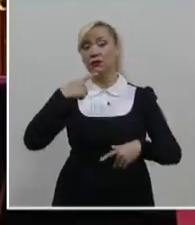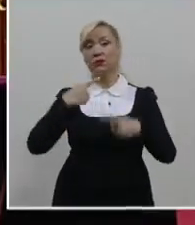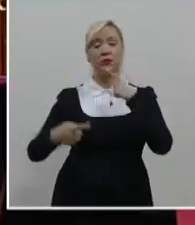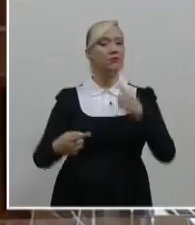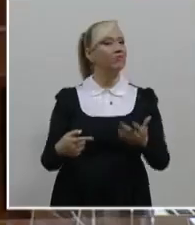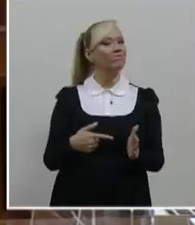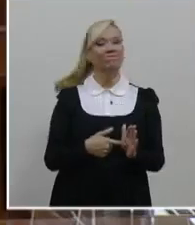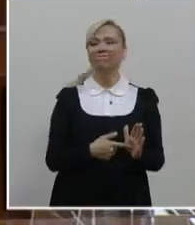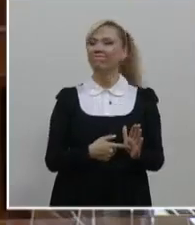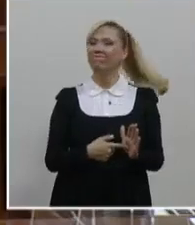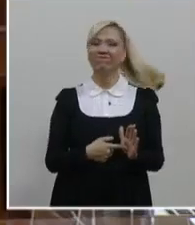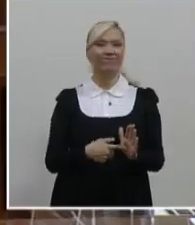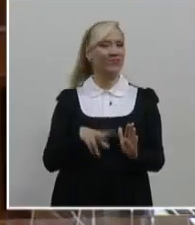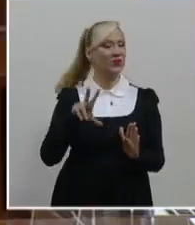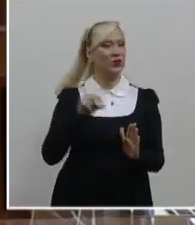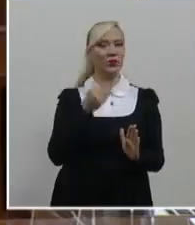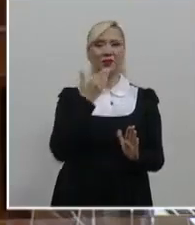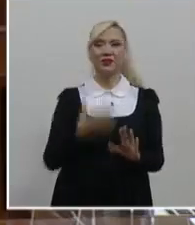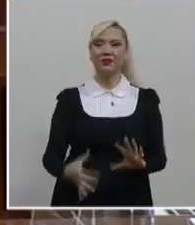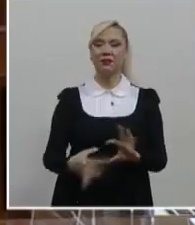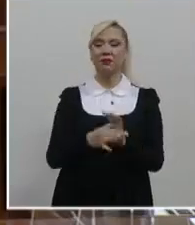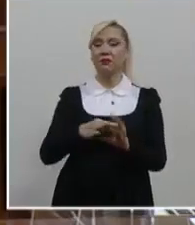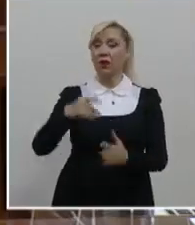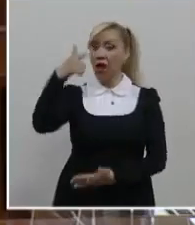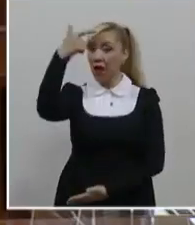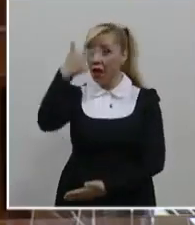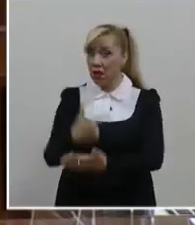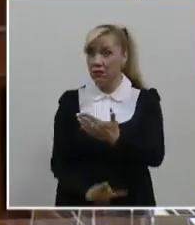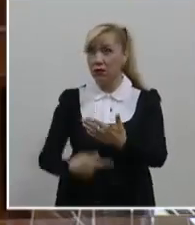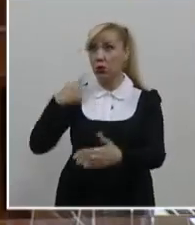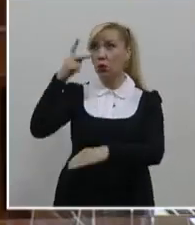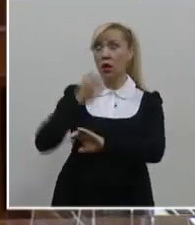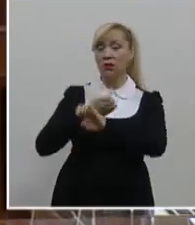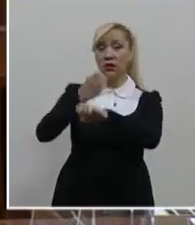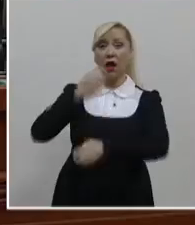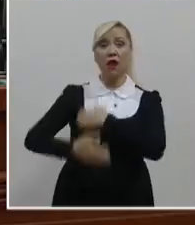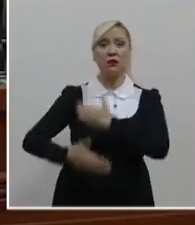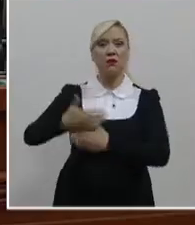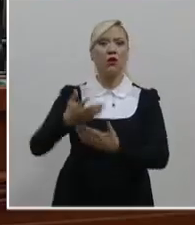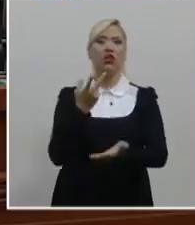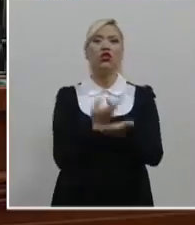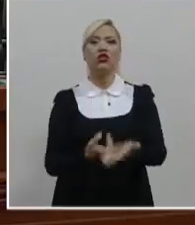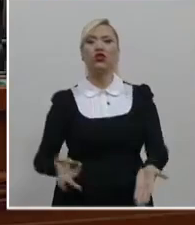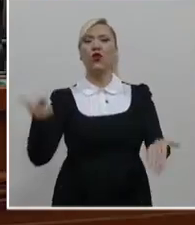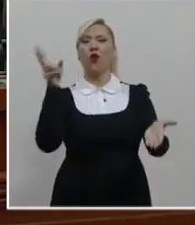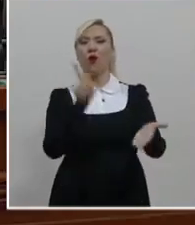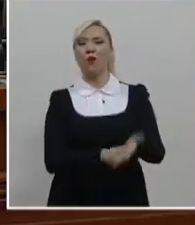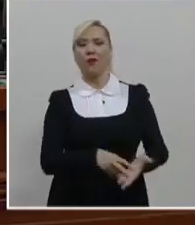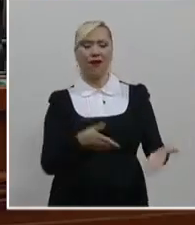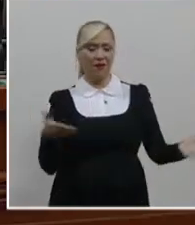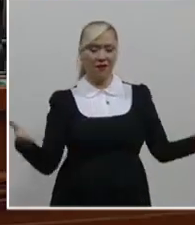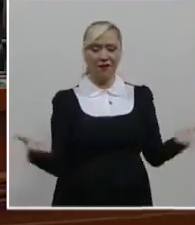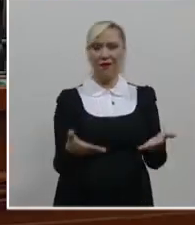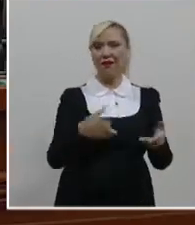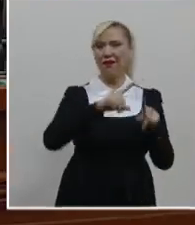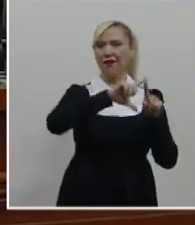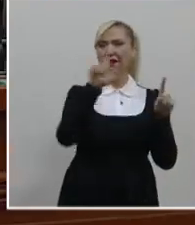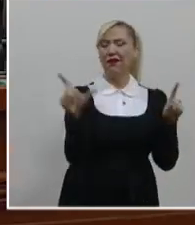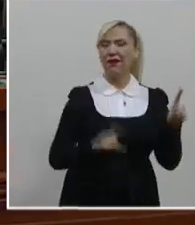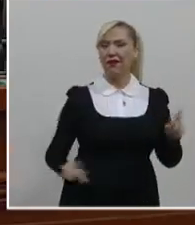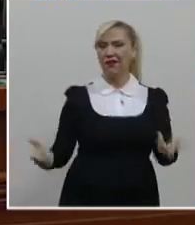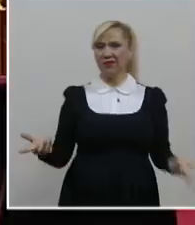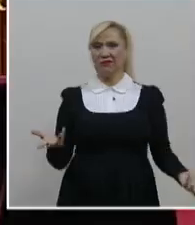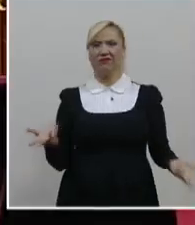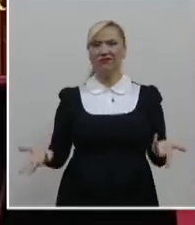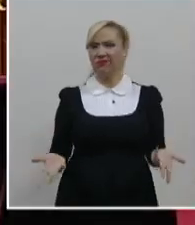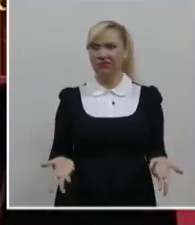invalidez de que se estableciera un registro estatal de archivos, pues habría duplicidad de funciones para obtener y concentrar información.